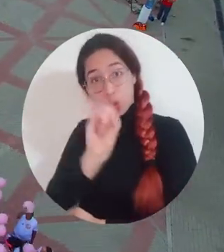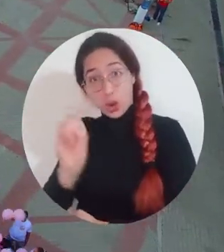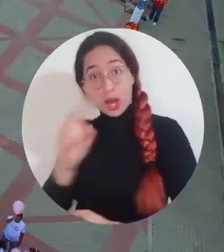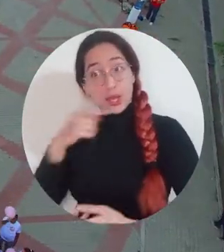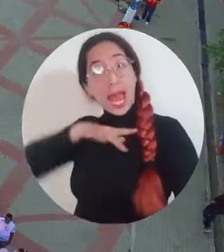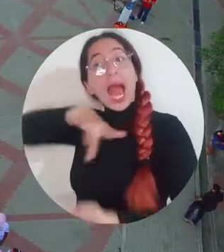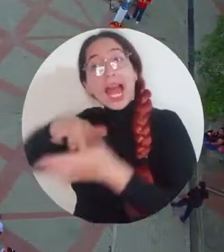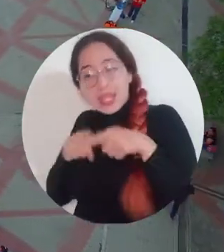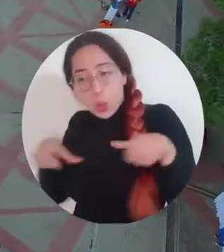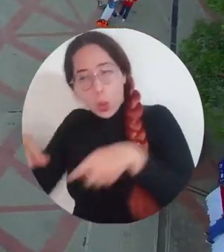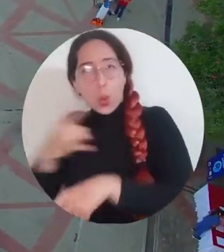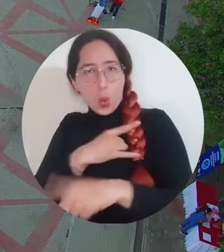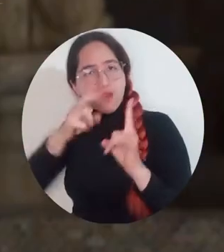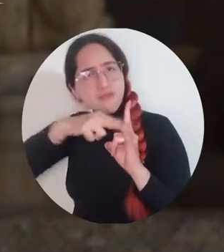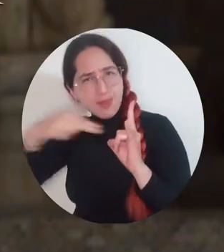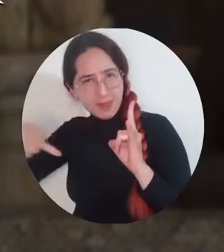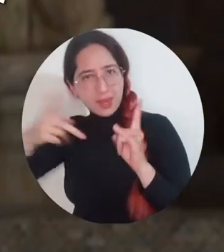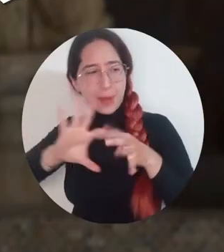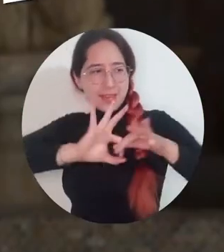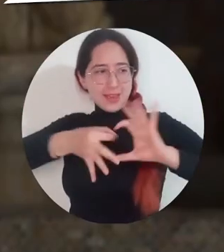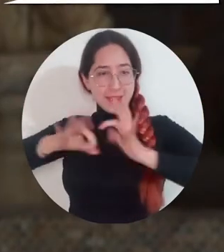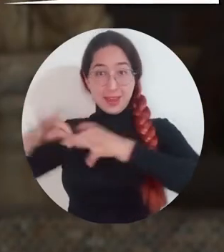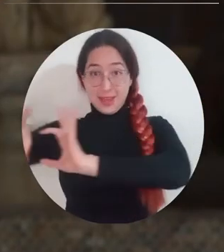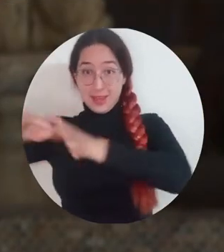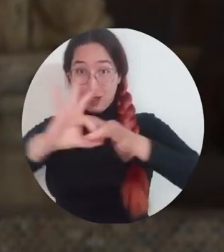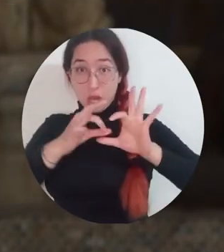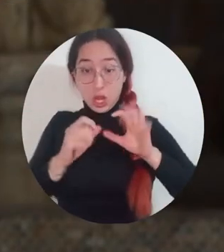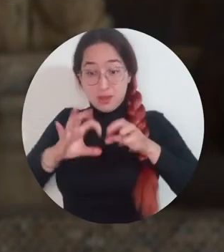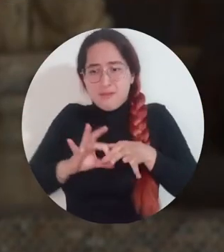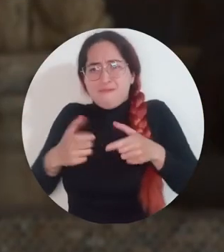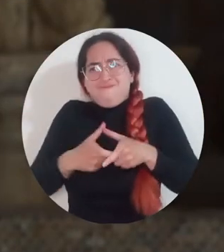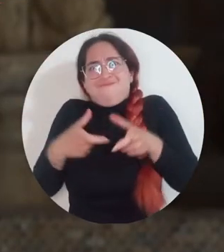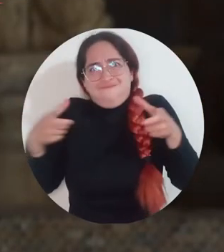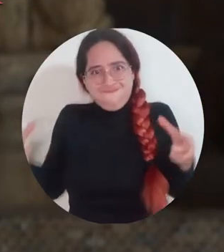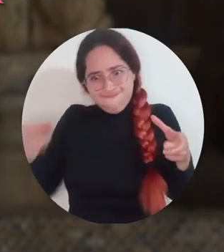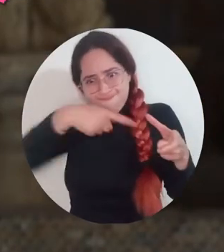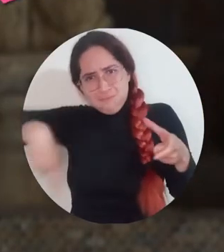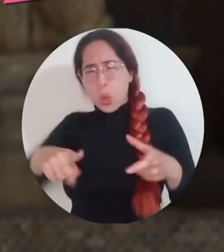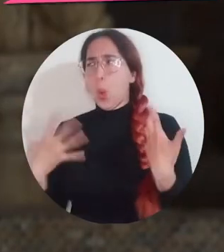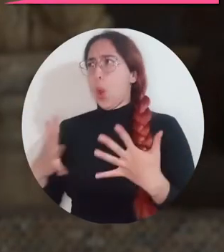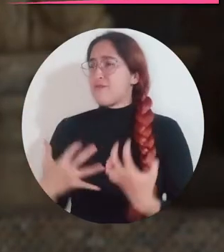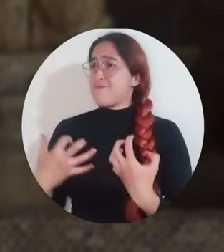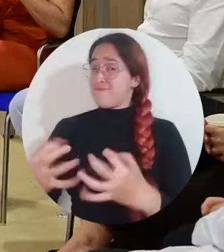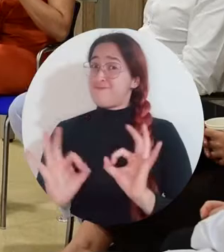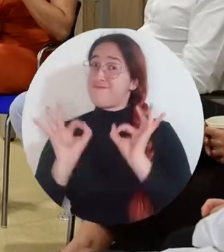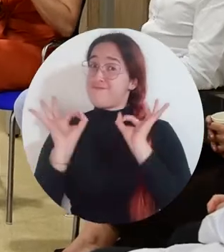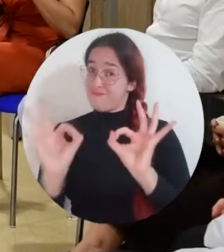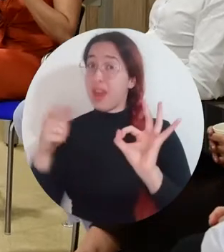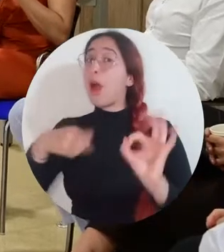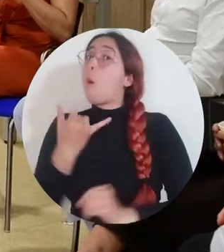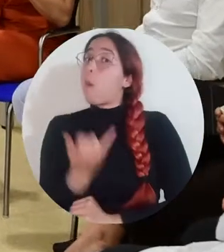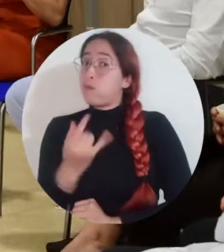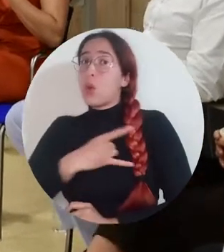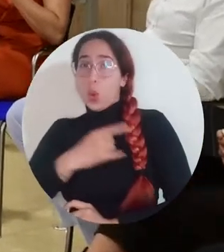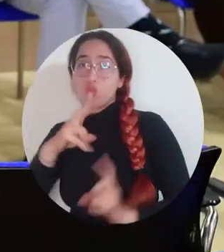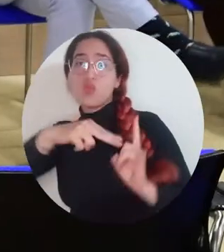gran lazo humano gigante. Tendremos un evento espectacular en la Universidad del Magdalena el día 22 de